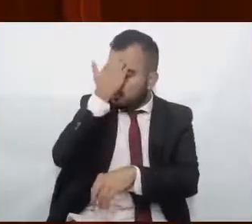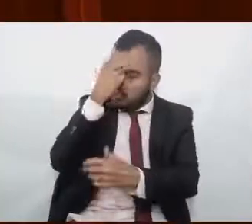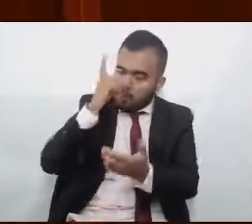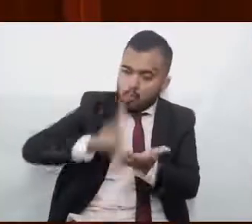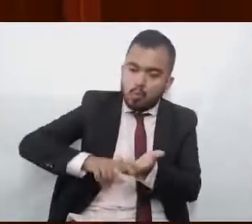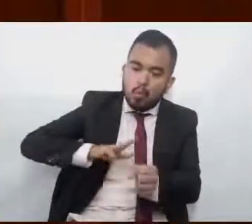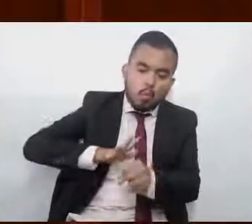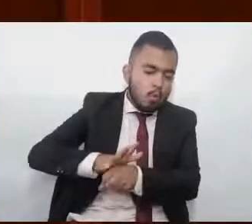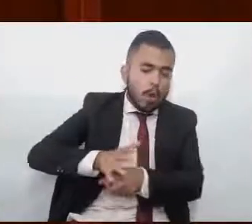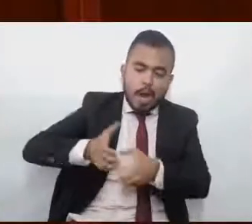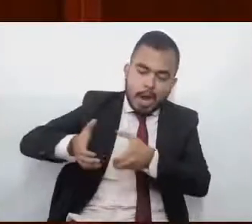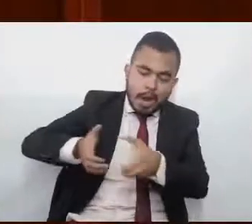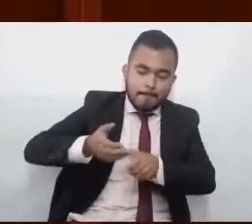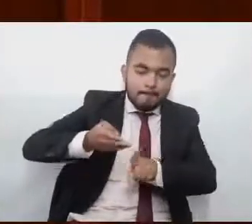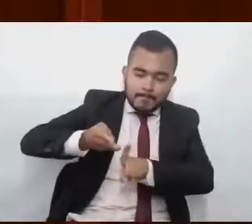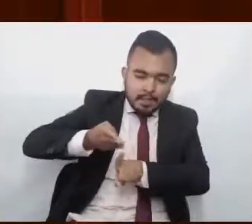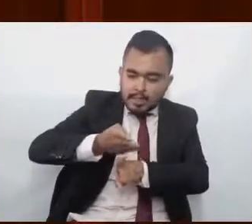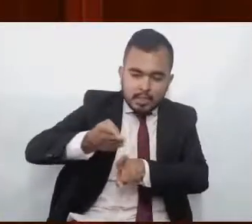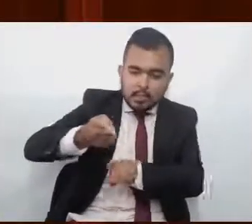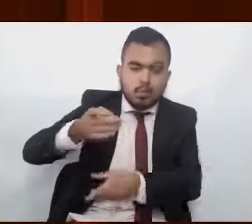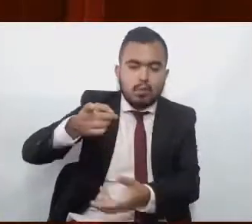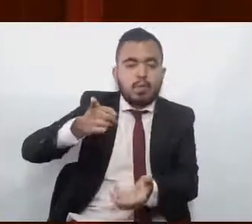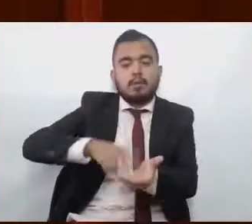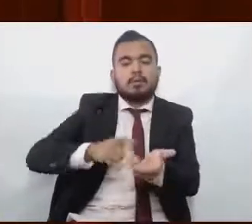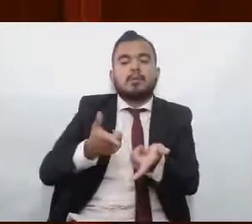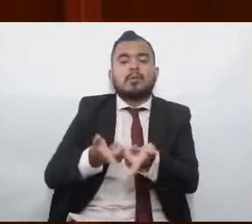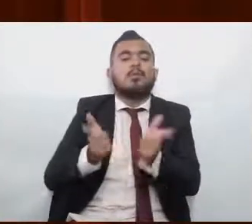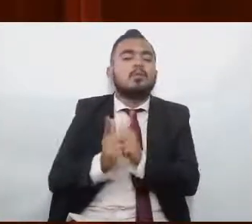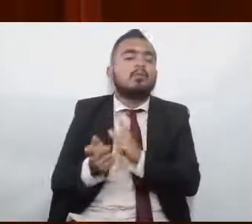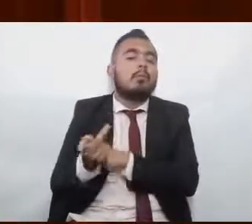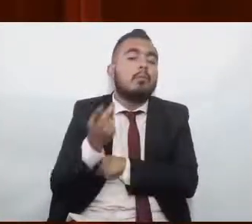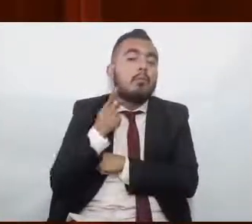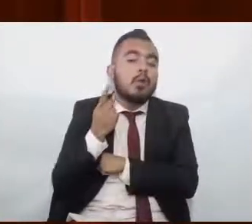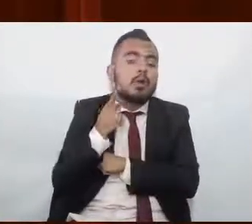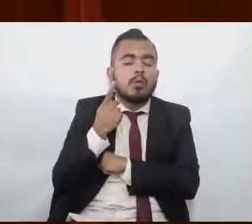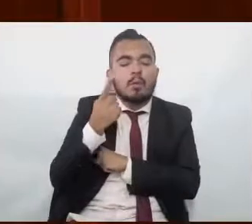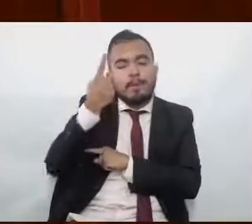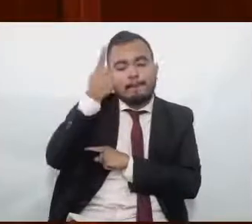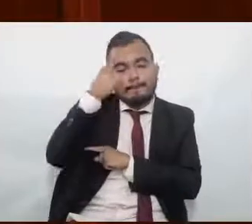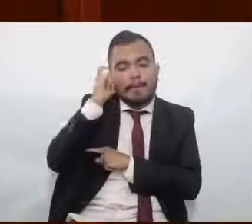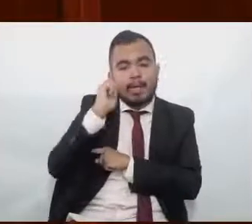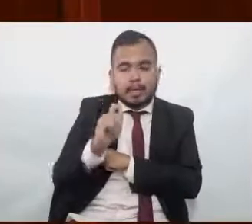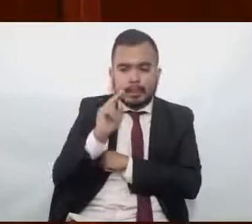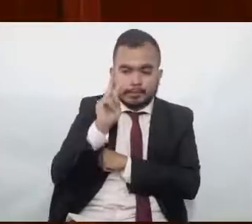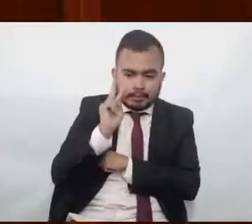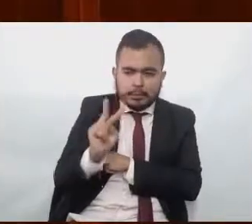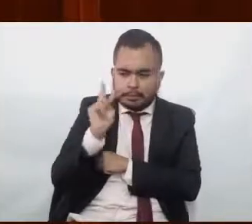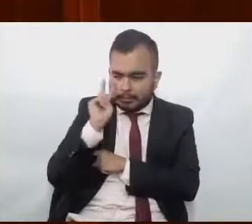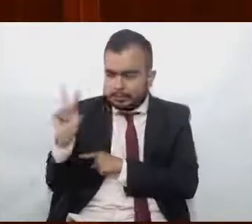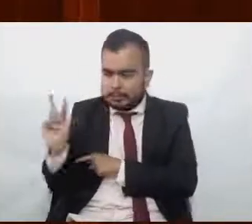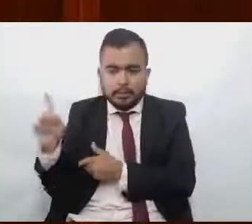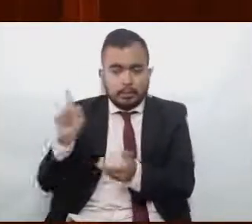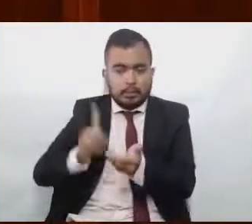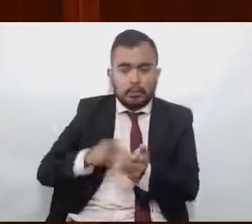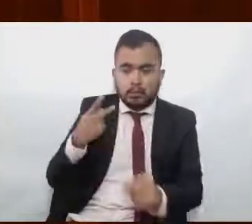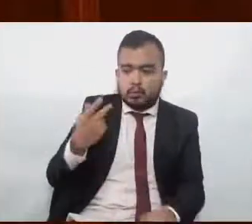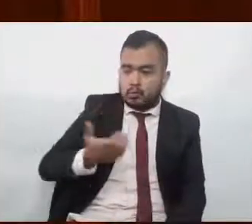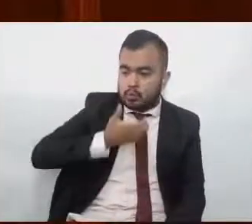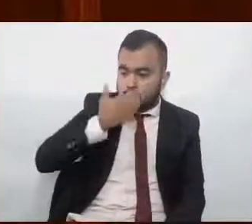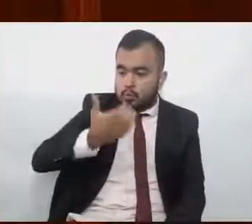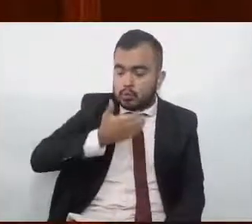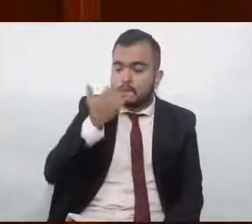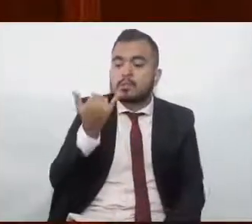instituidos, incluso dentro de los partidos políticos, para que conociendo la naturaleza de estos o de las vías independientes,